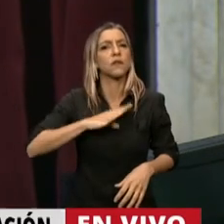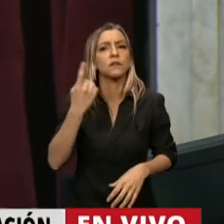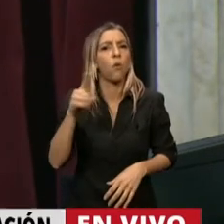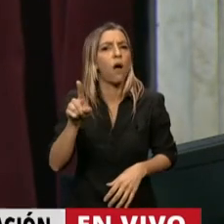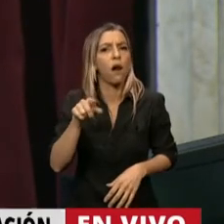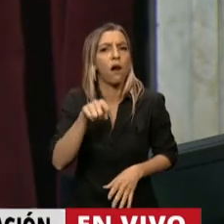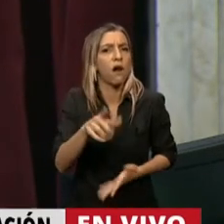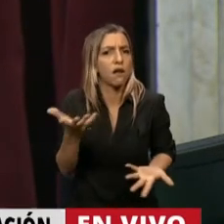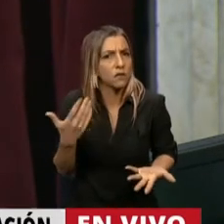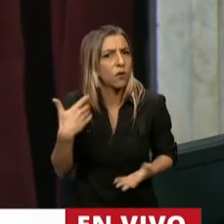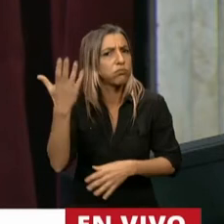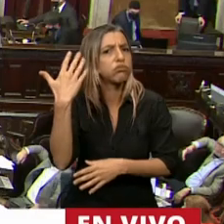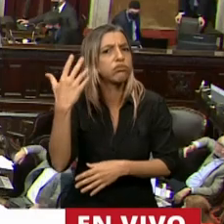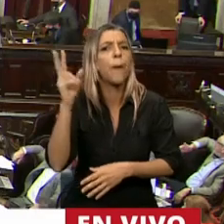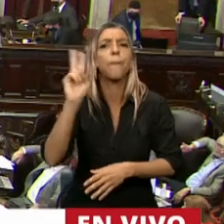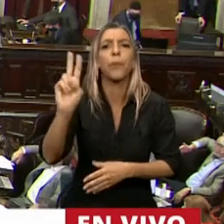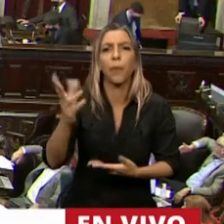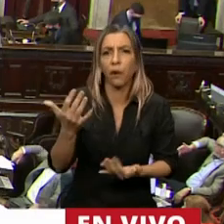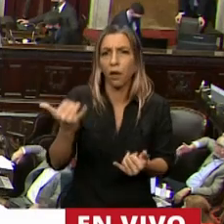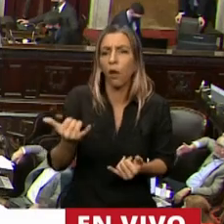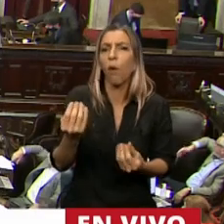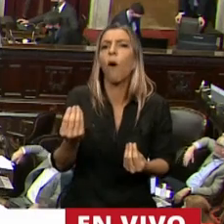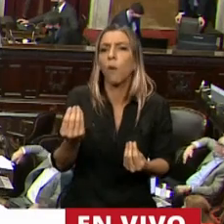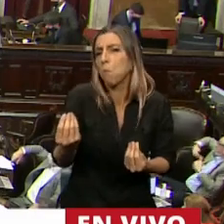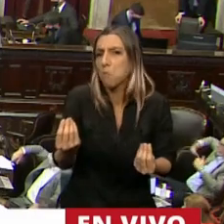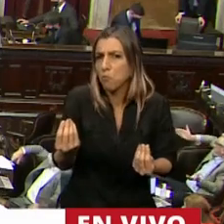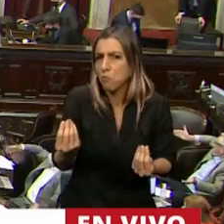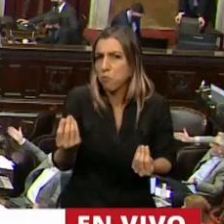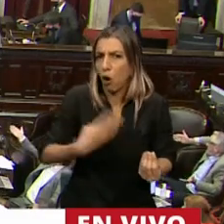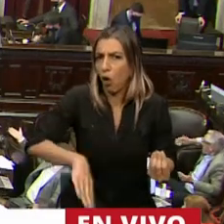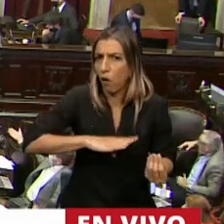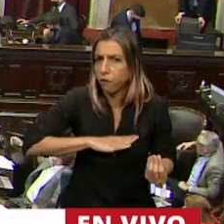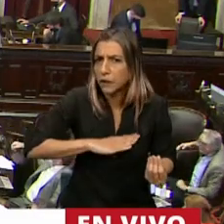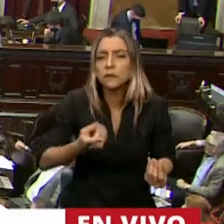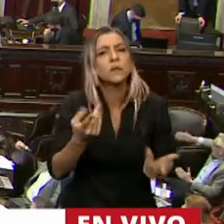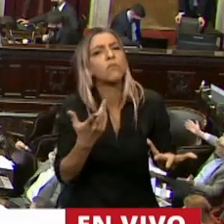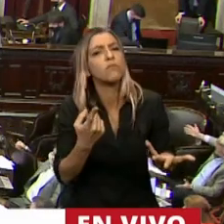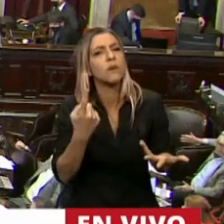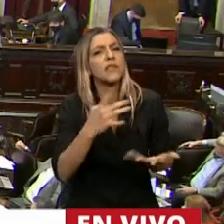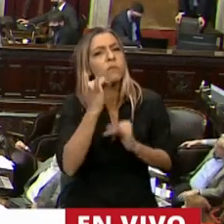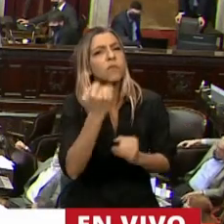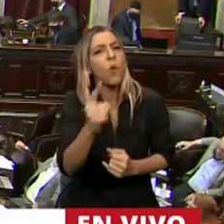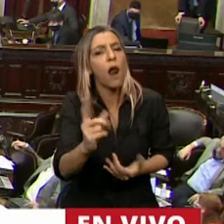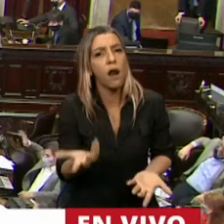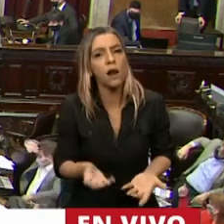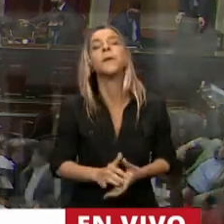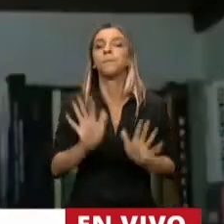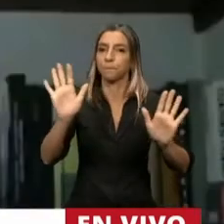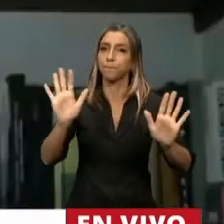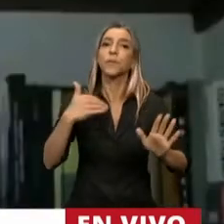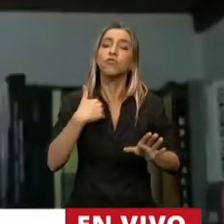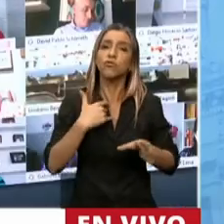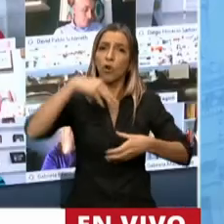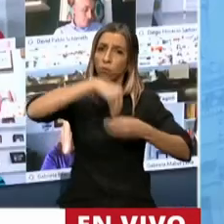Perfecto, Presidente. Soy socio del Banco Credicop, soy parte del